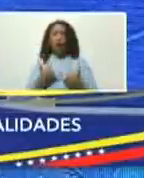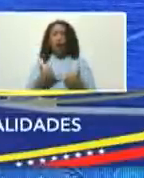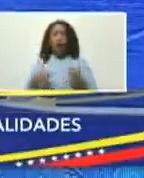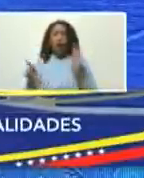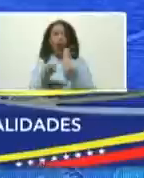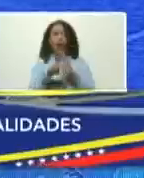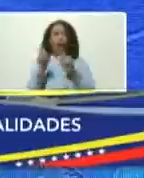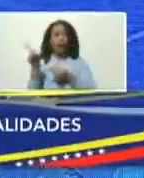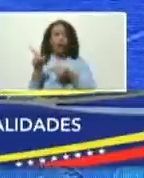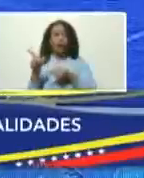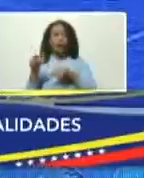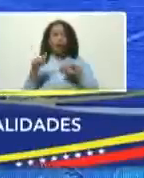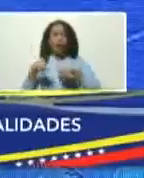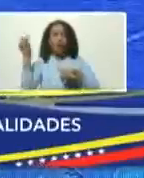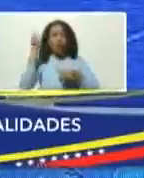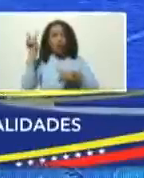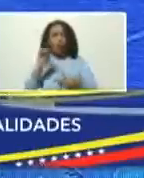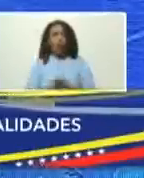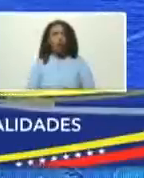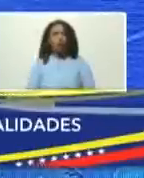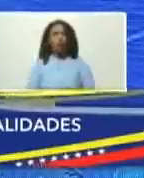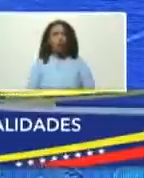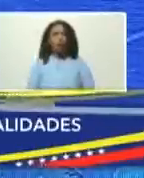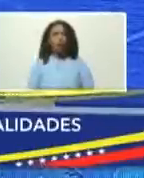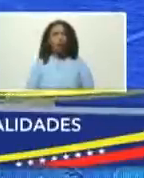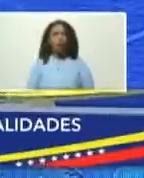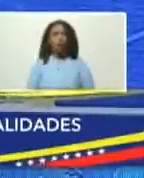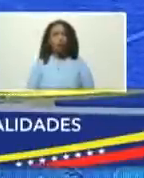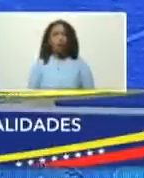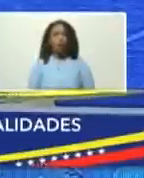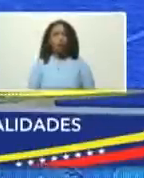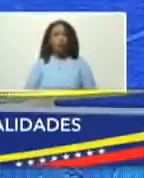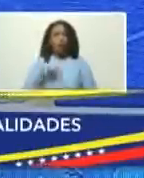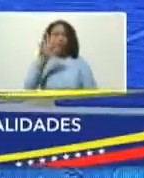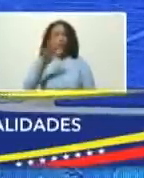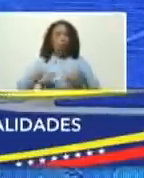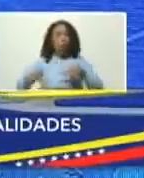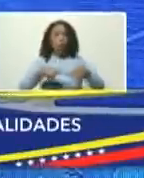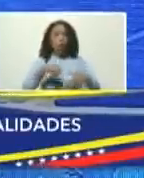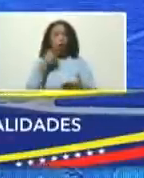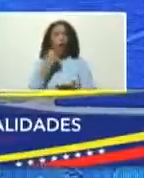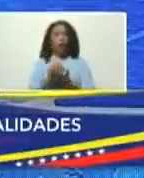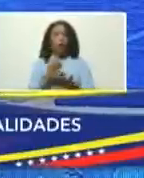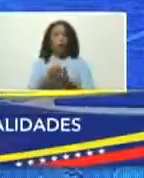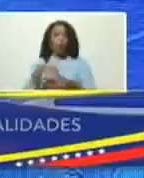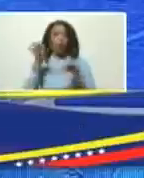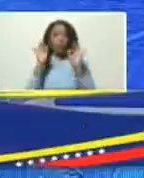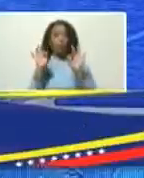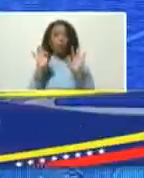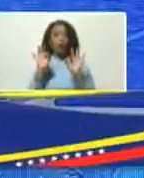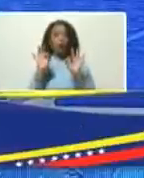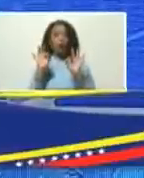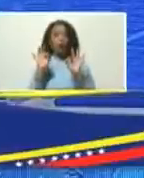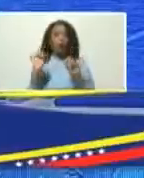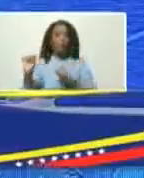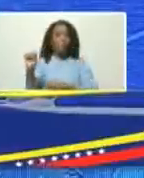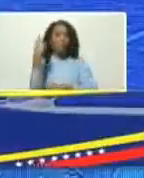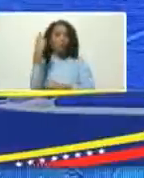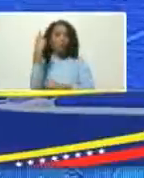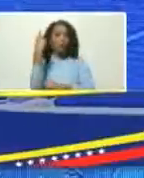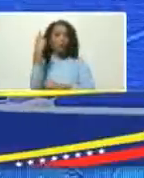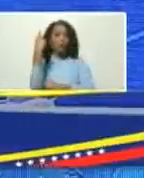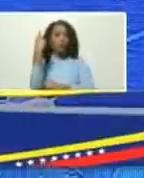económicas especiales de venezuela cinco zonas económicas especiales la primera